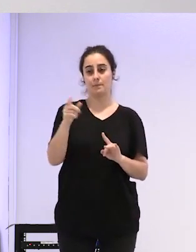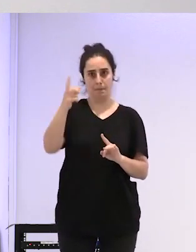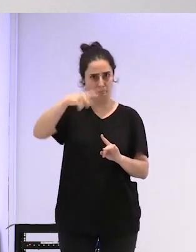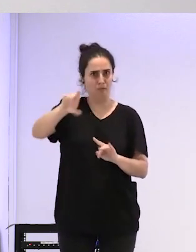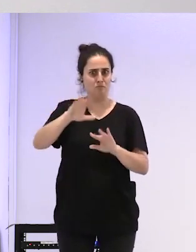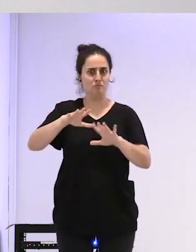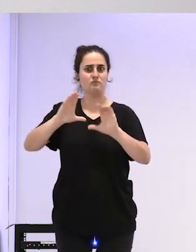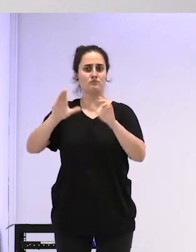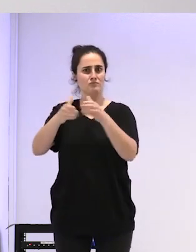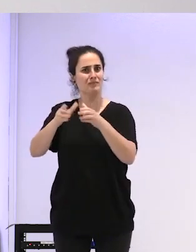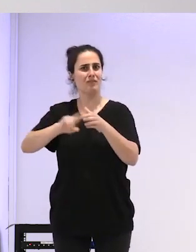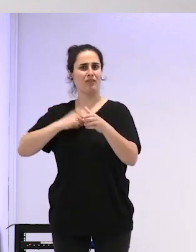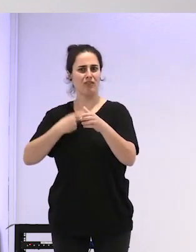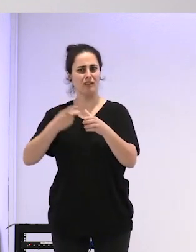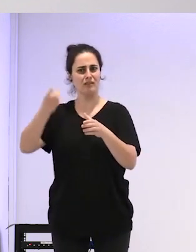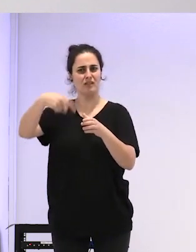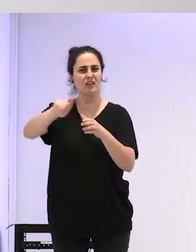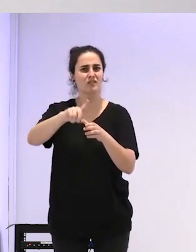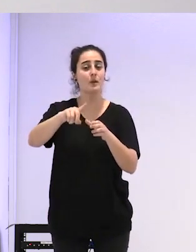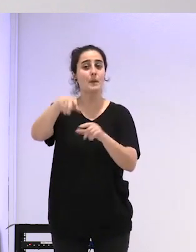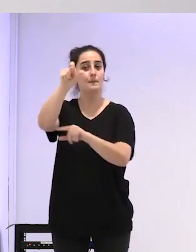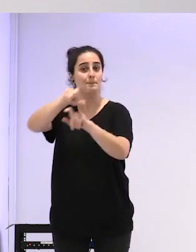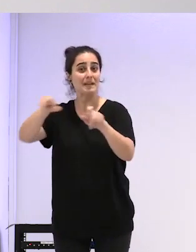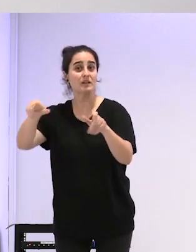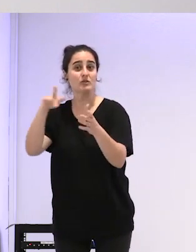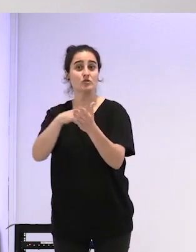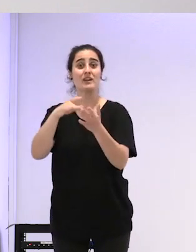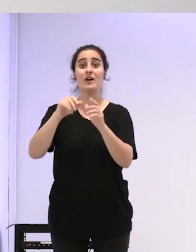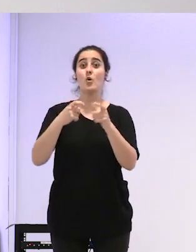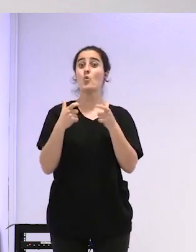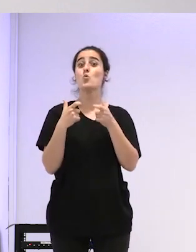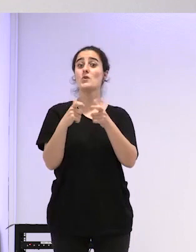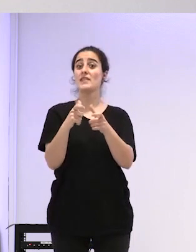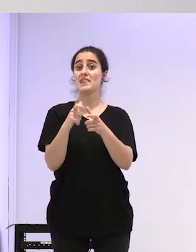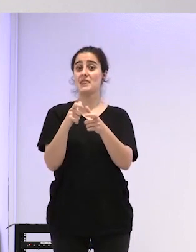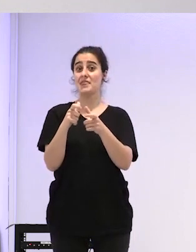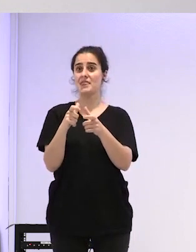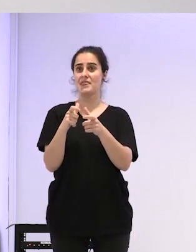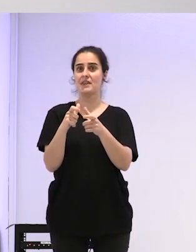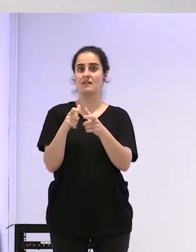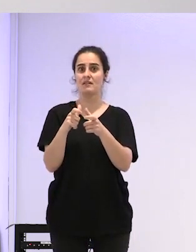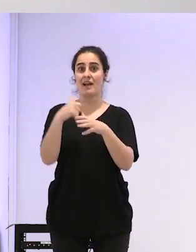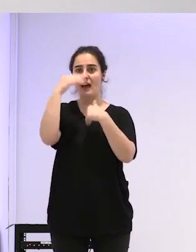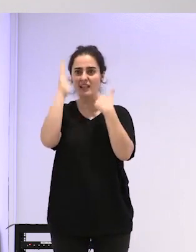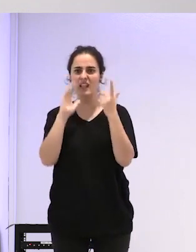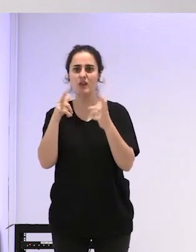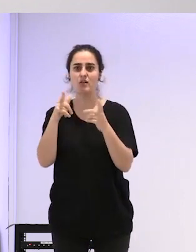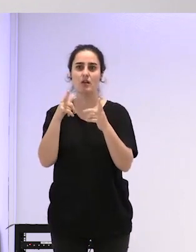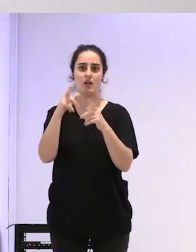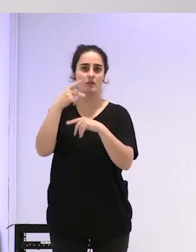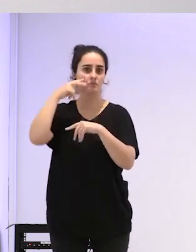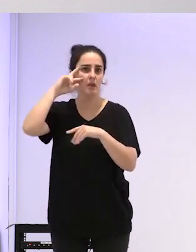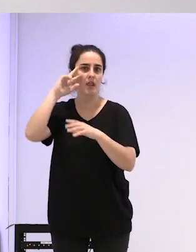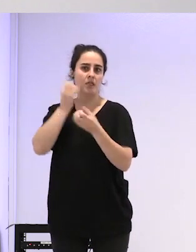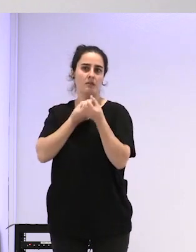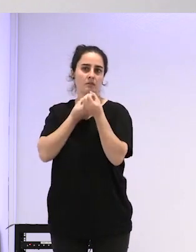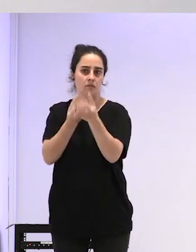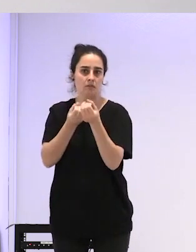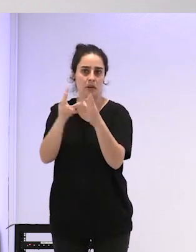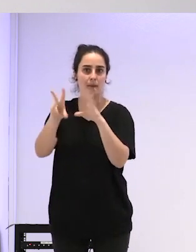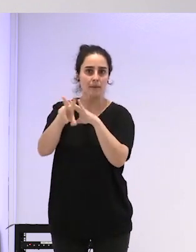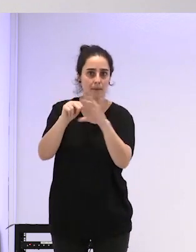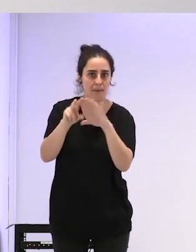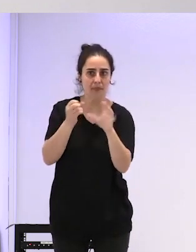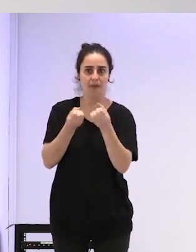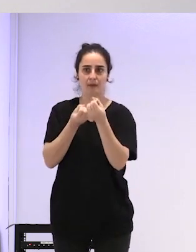bueno recogieron testimonios de personas que habían sido atendidas en aquella unidad y hicieron relatos hicieron pequeños vídeos los presentaron